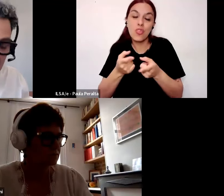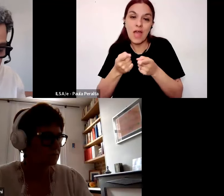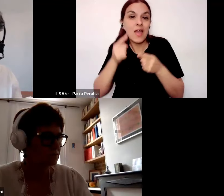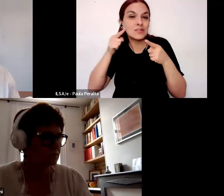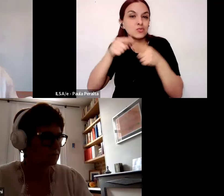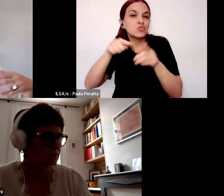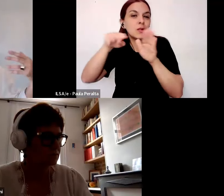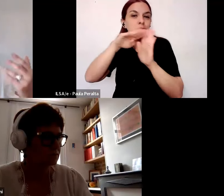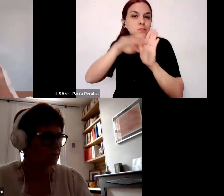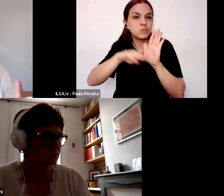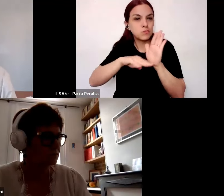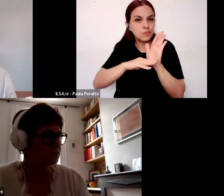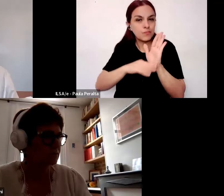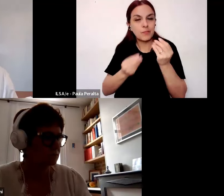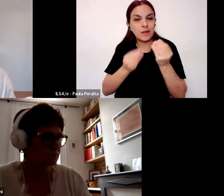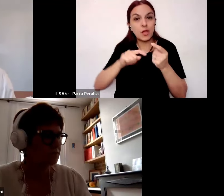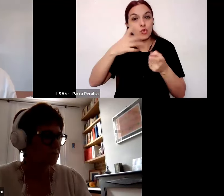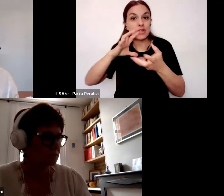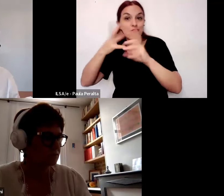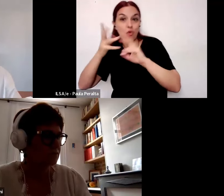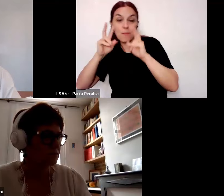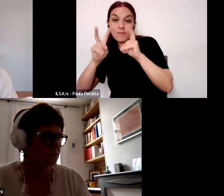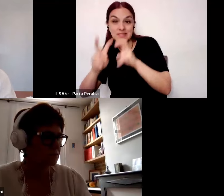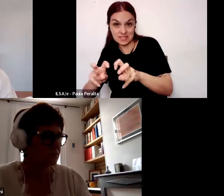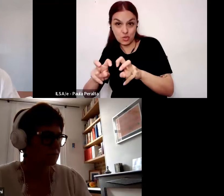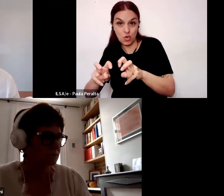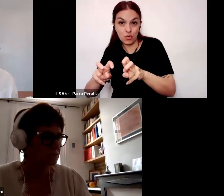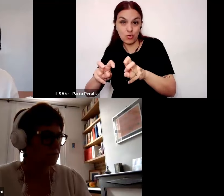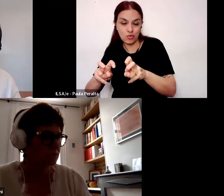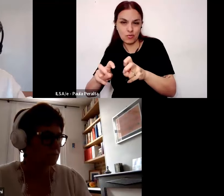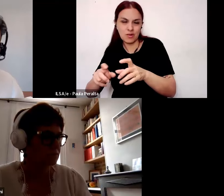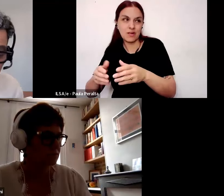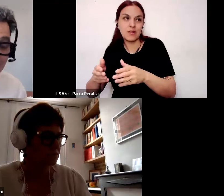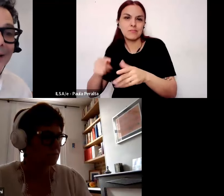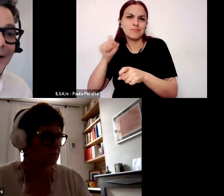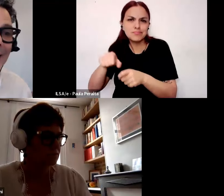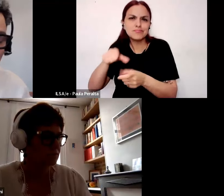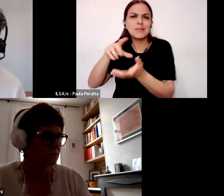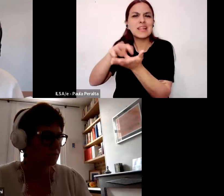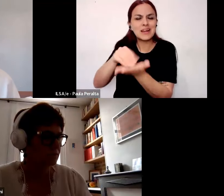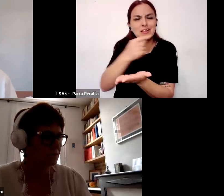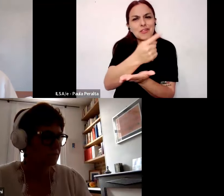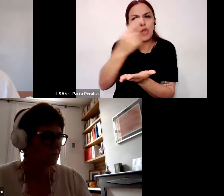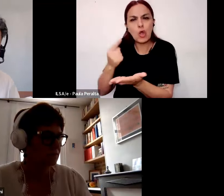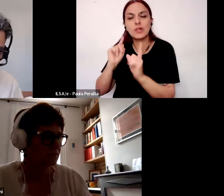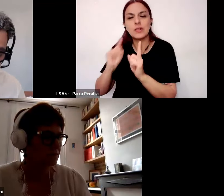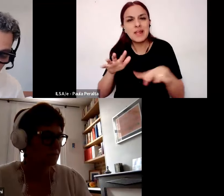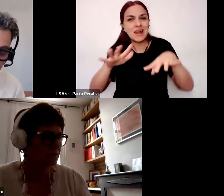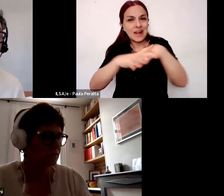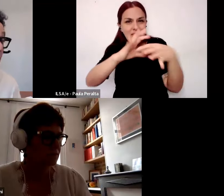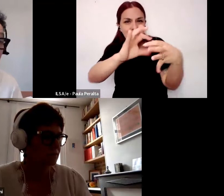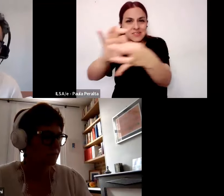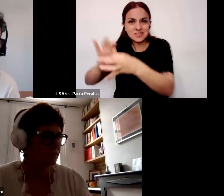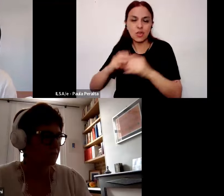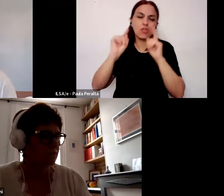territoriales para que otras formas de investigación arraigadas en territorio articuladas en redes de docentes